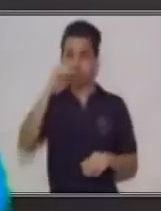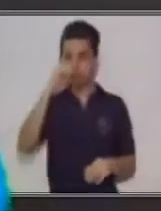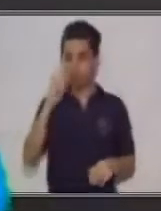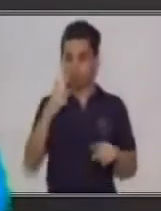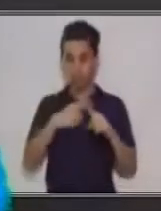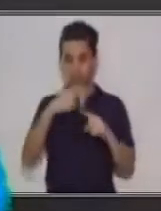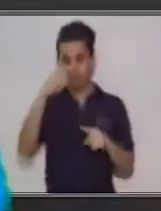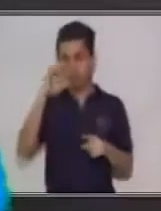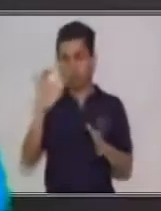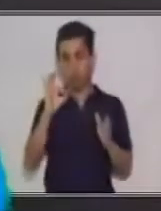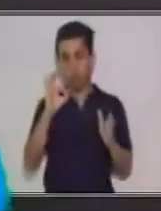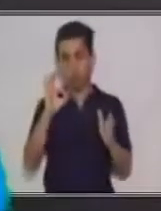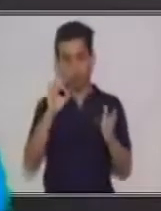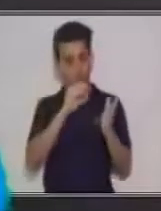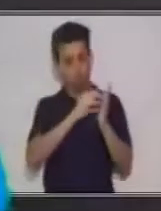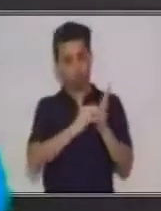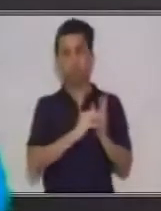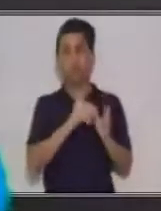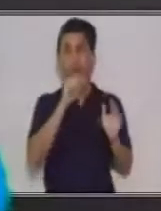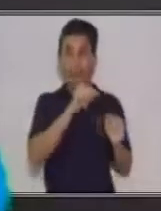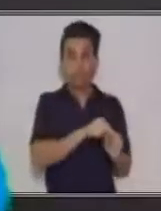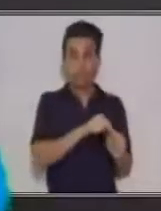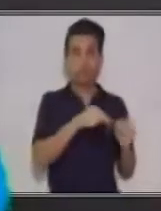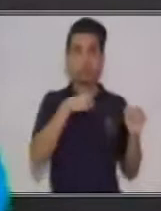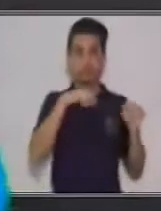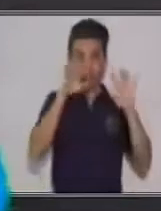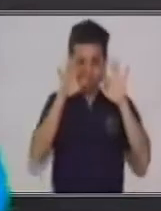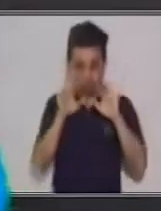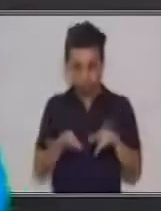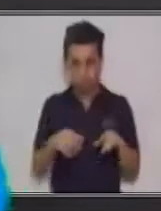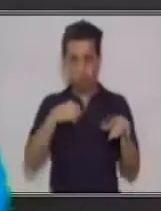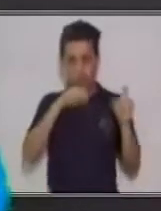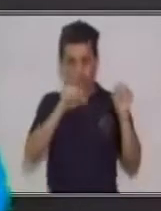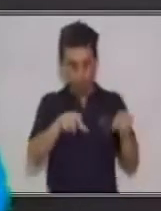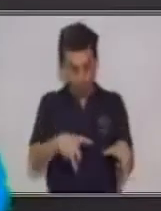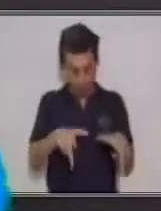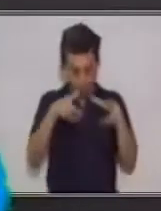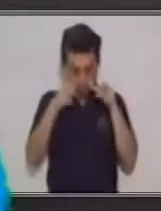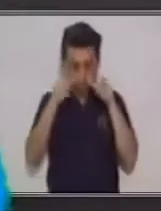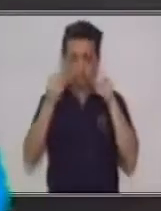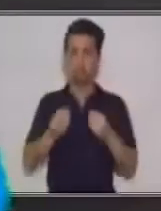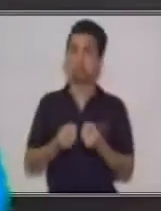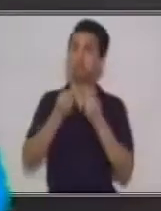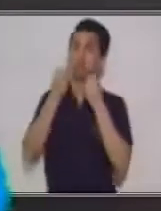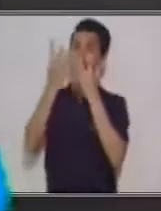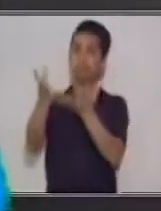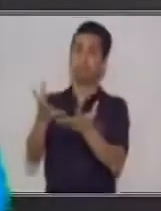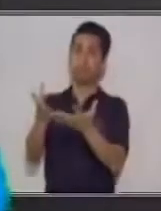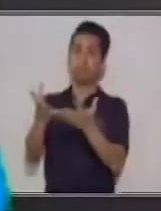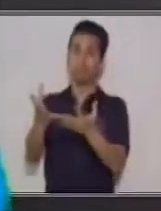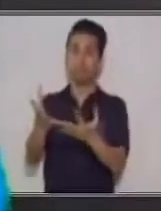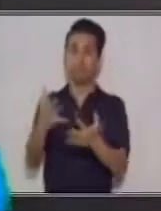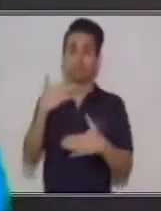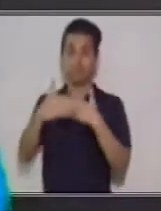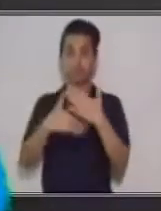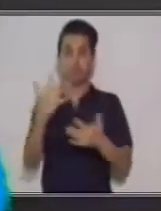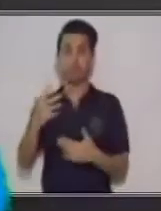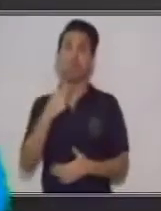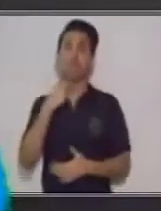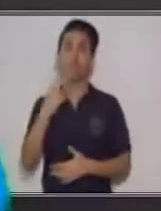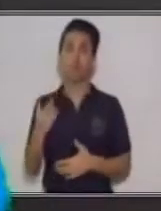través de eso yo puedo como persona transmitir mi discurso de una vía oral.